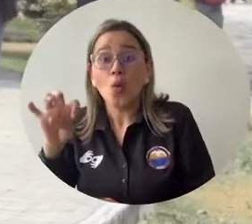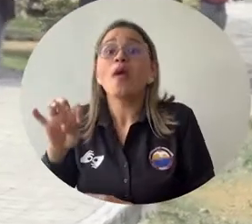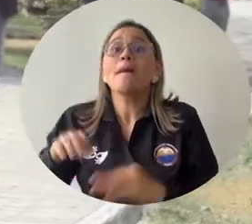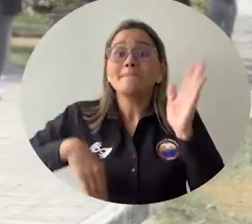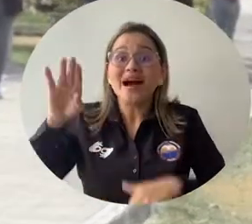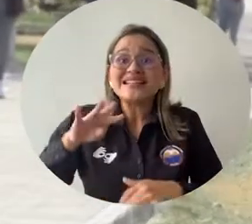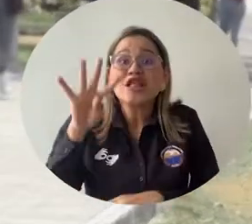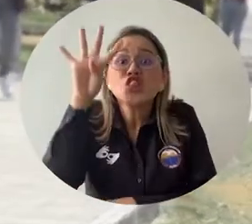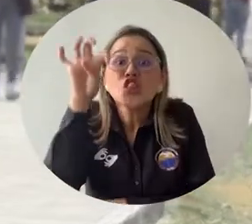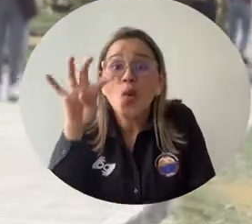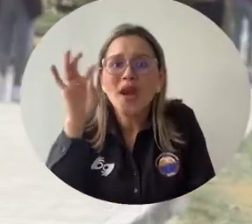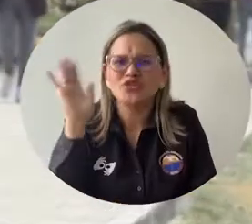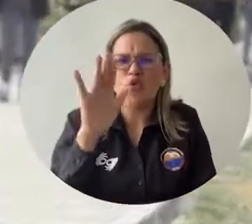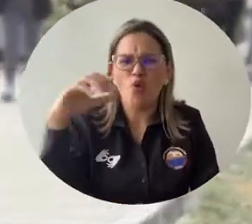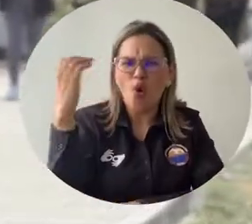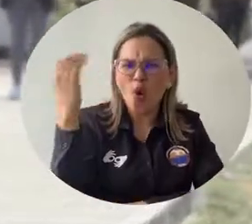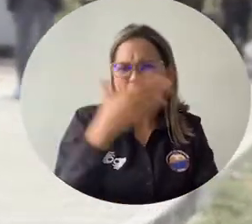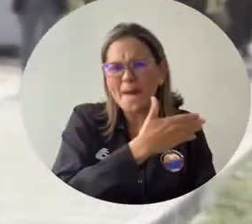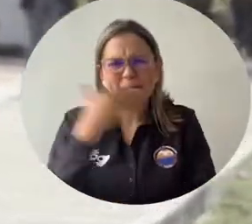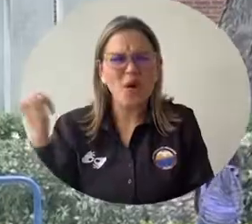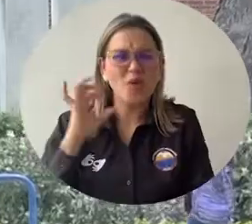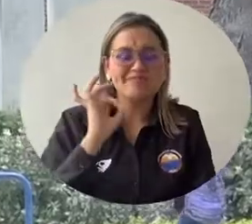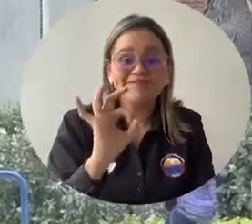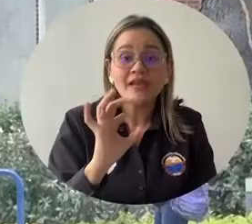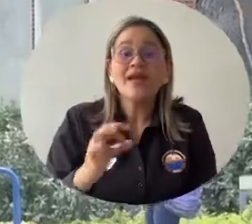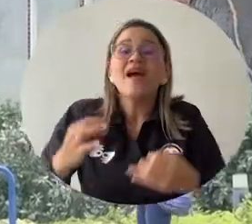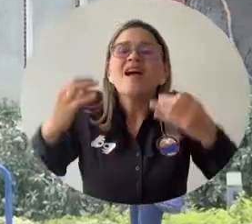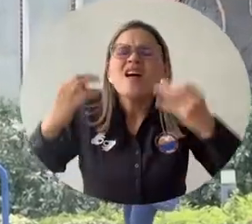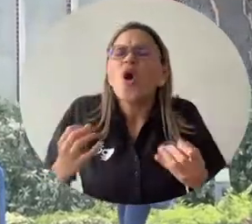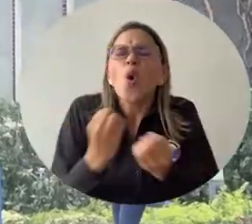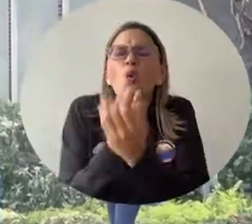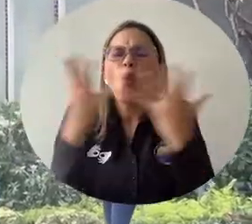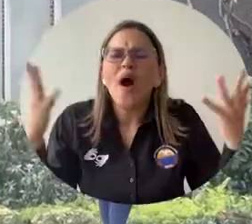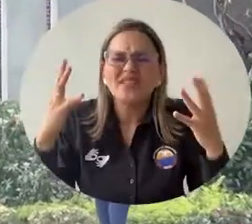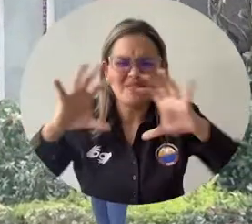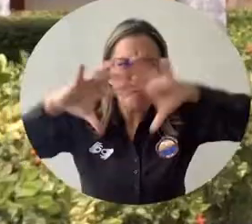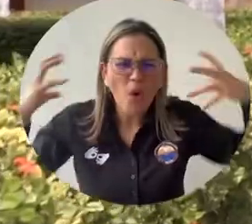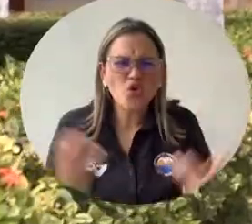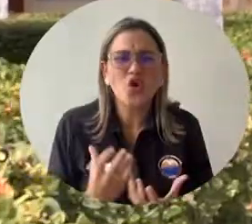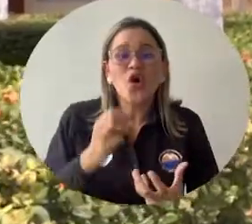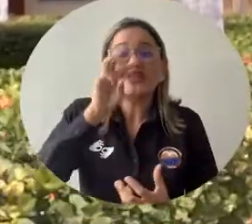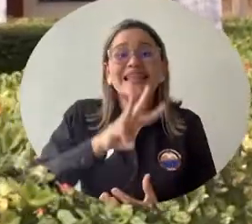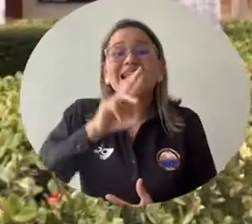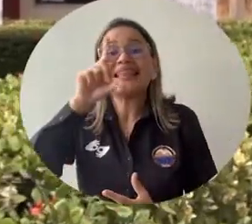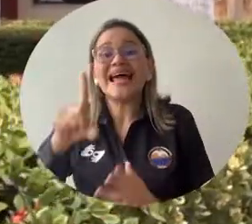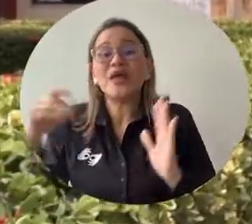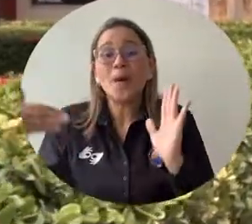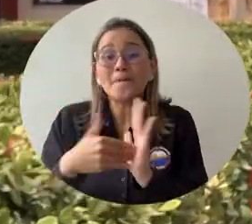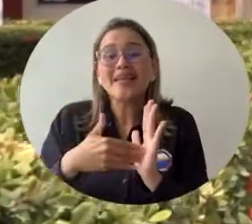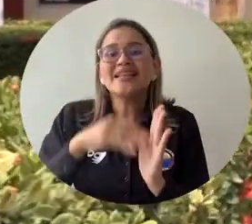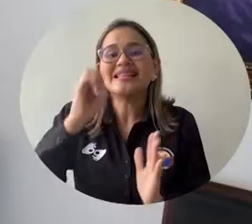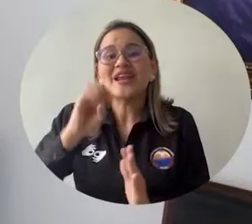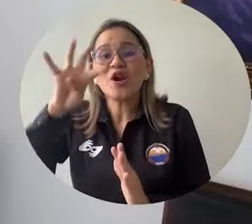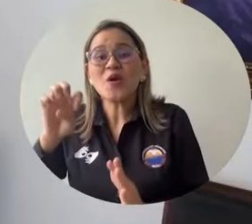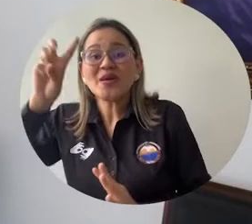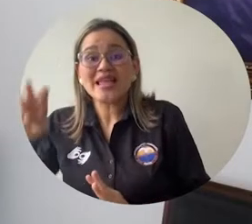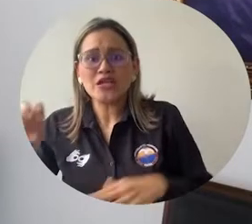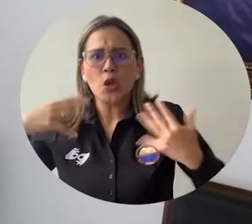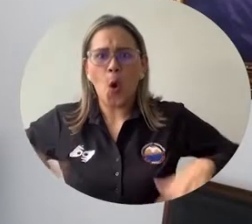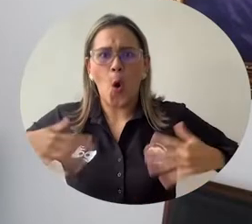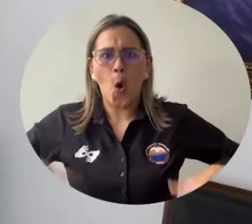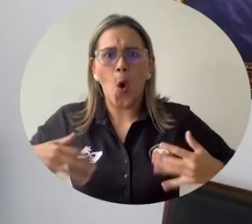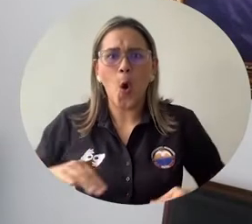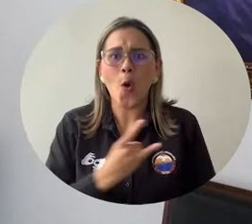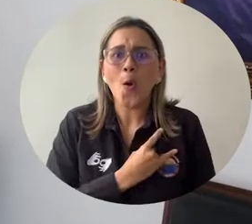en la novena mejor universidad pública del país. Su nombre resalta entre 31.097 existentes en el mundo. Creemos que este